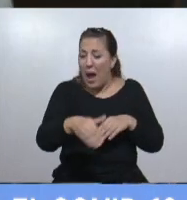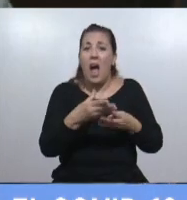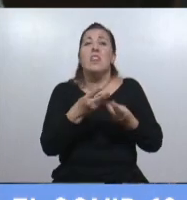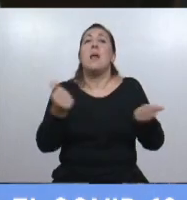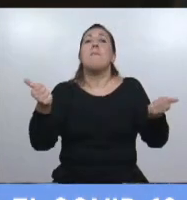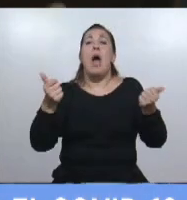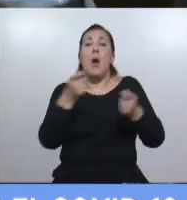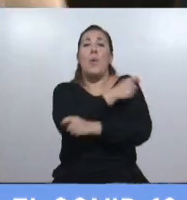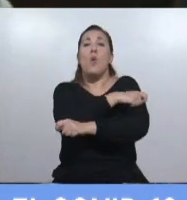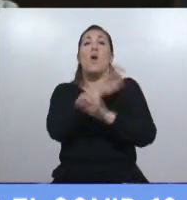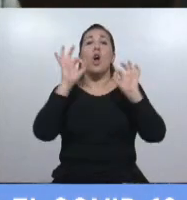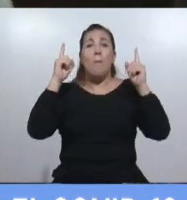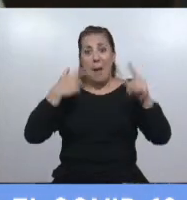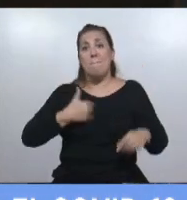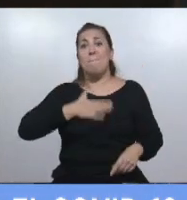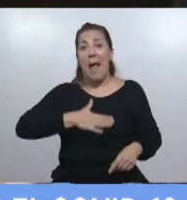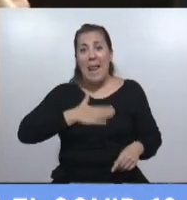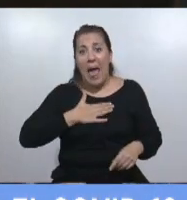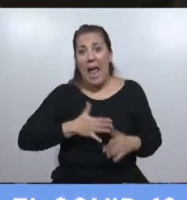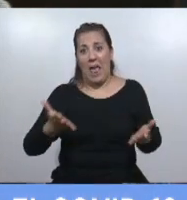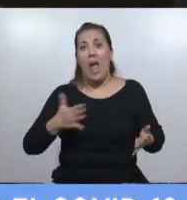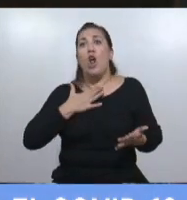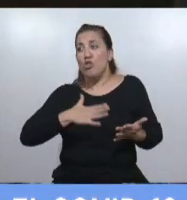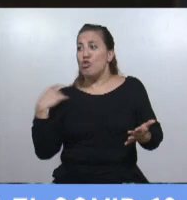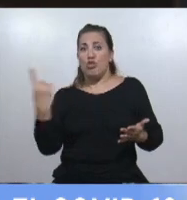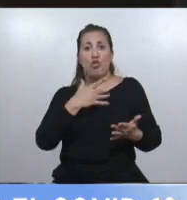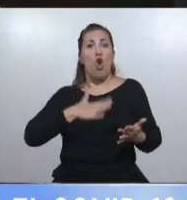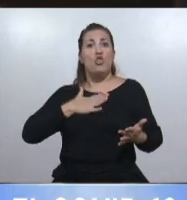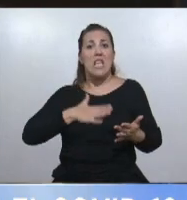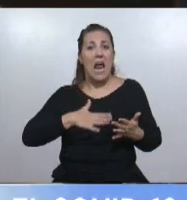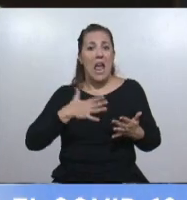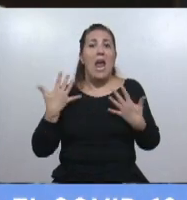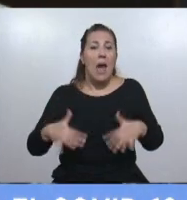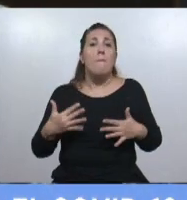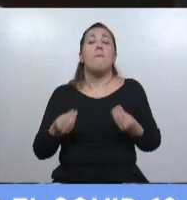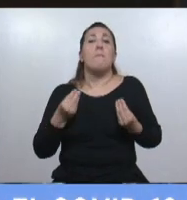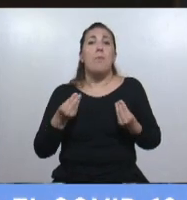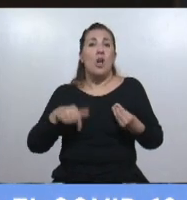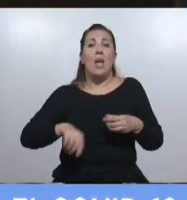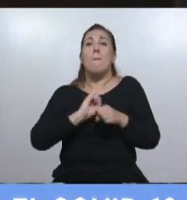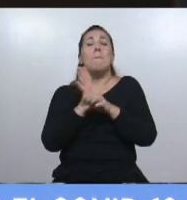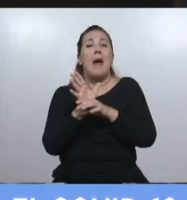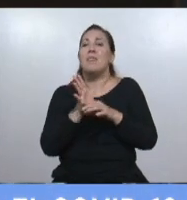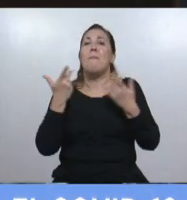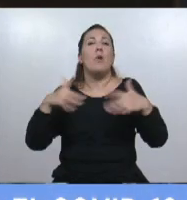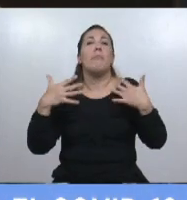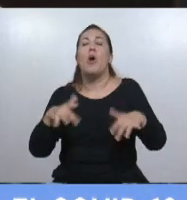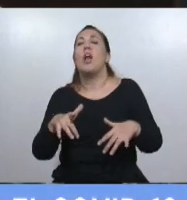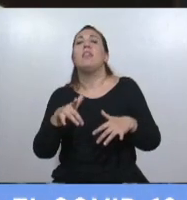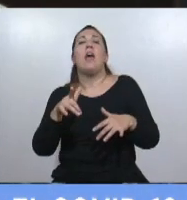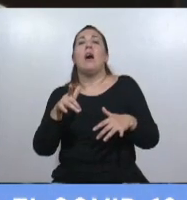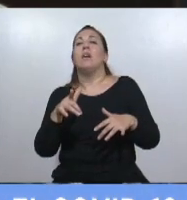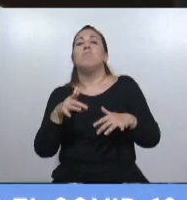a todos los docentes en la ciudad de Buenos Aires me alegra nos alegra mucho porque esta pandemia no distingue ni